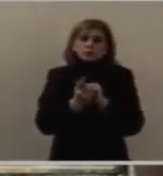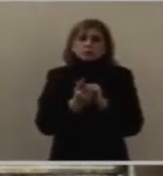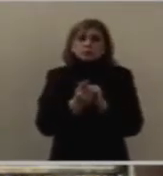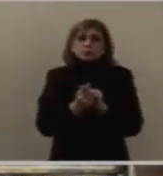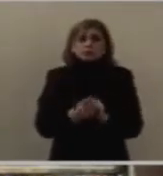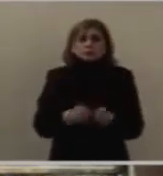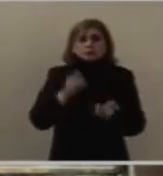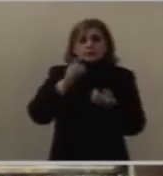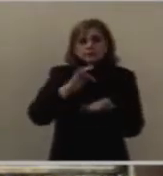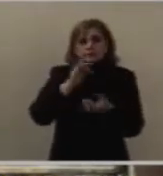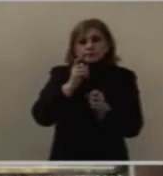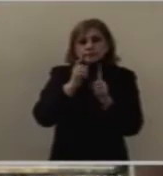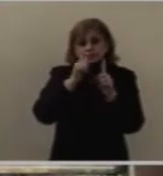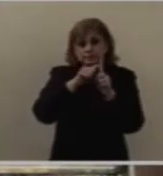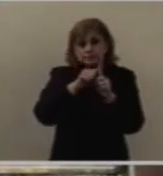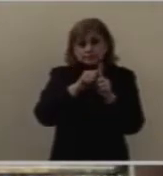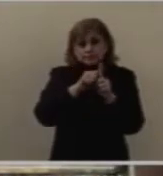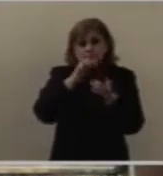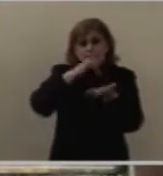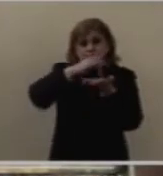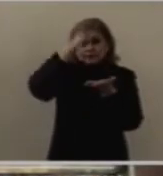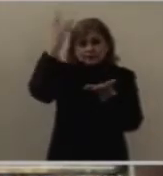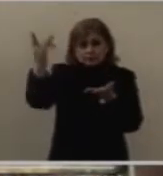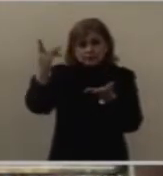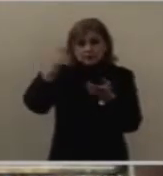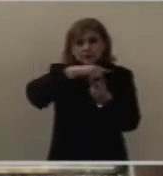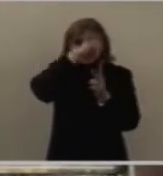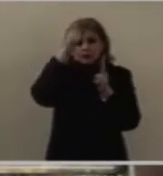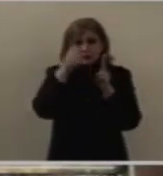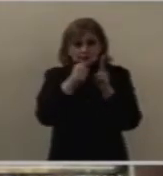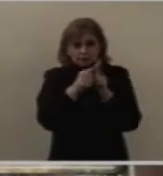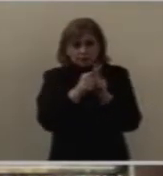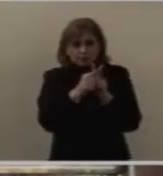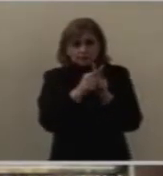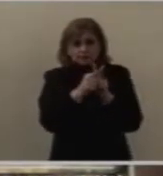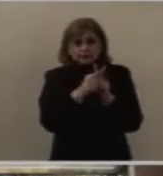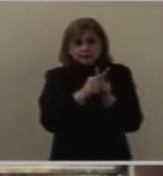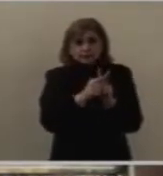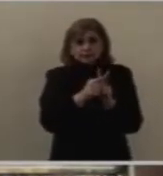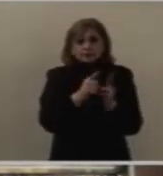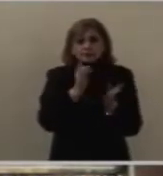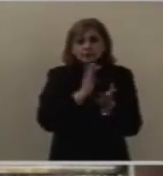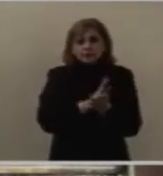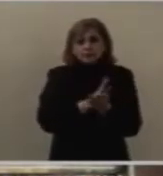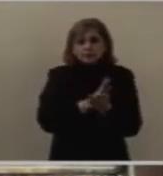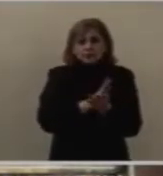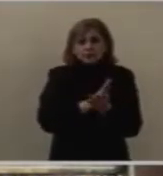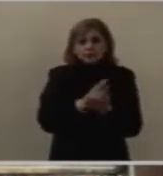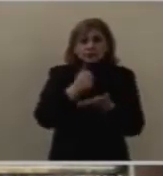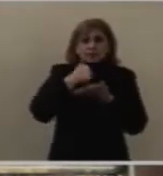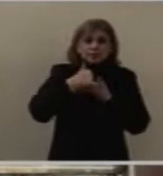agradecimiento, pero en segundo lugar solidaridad,